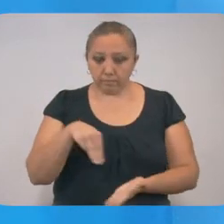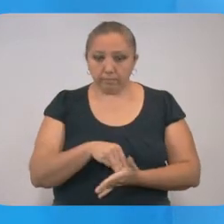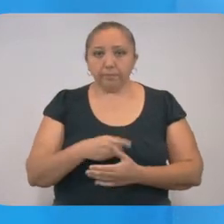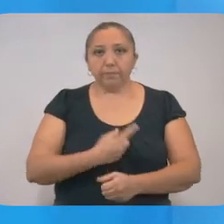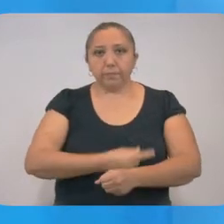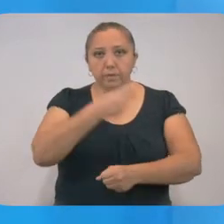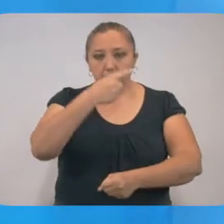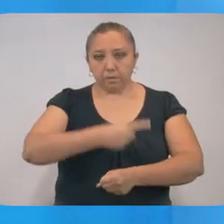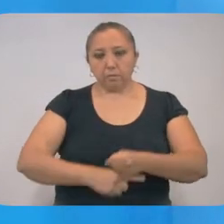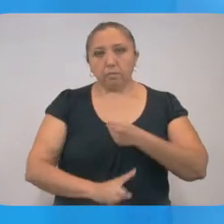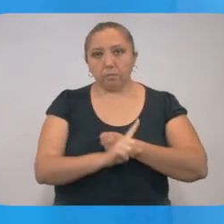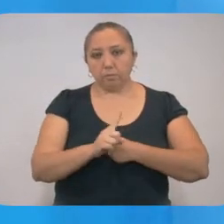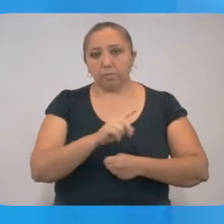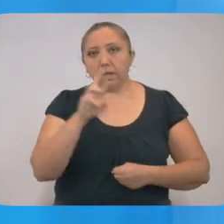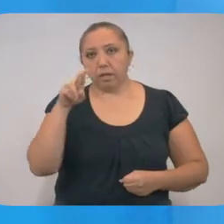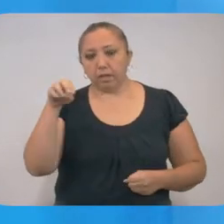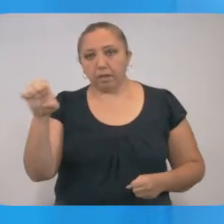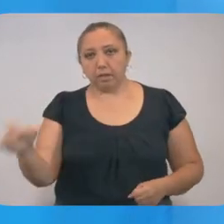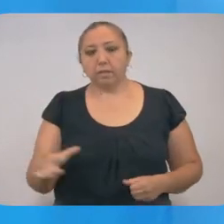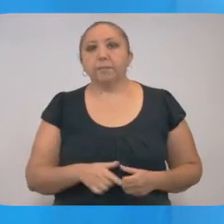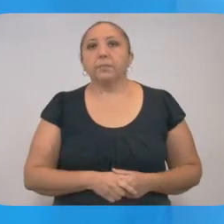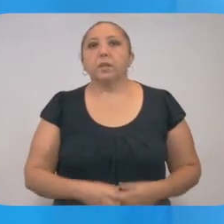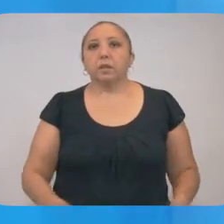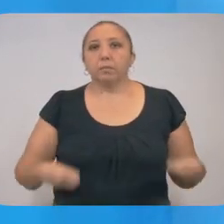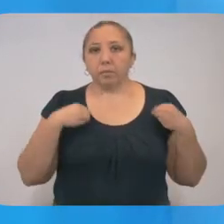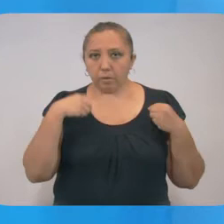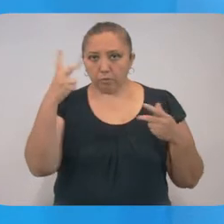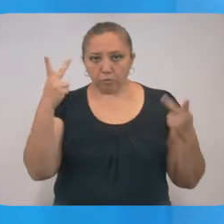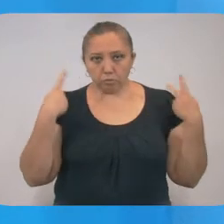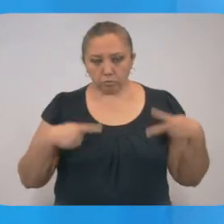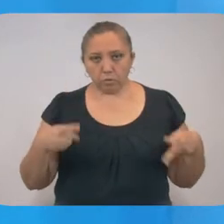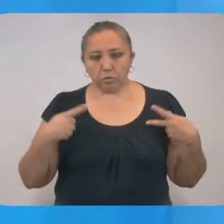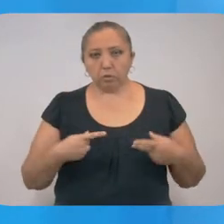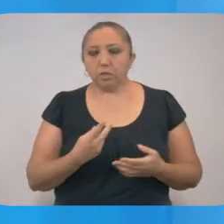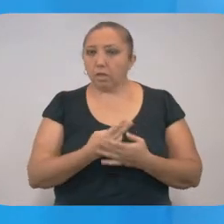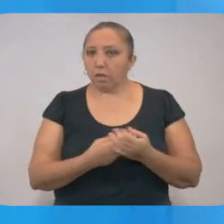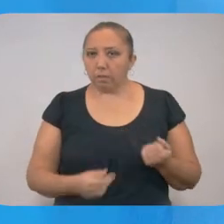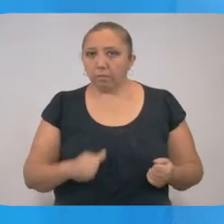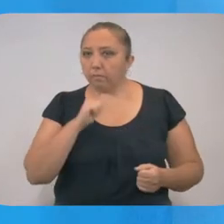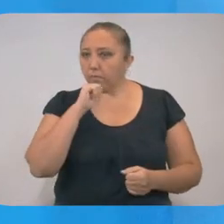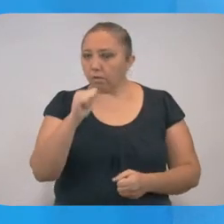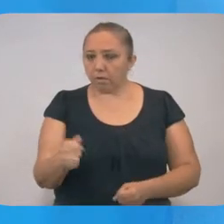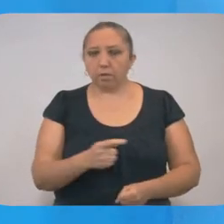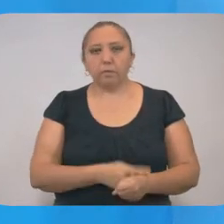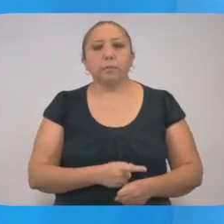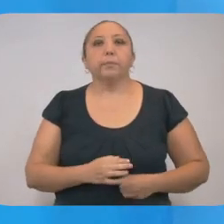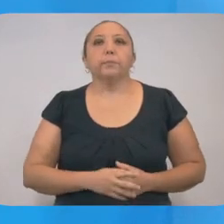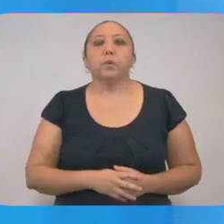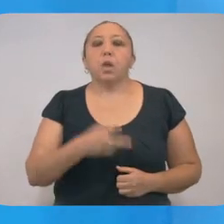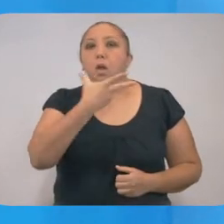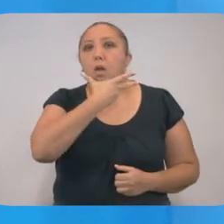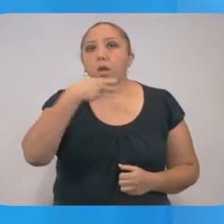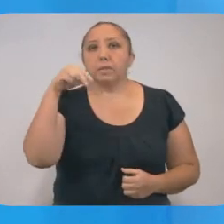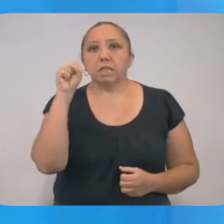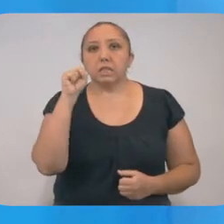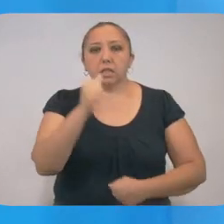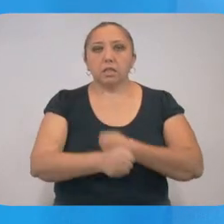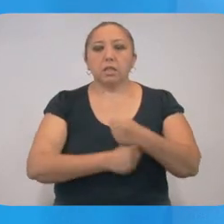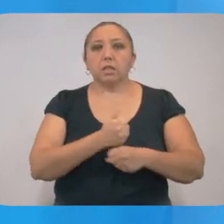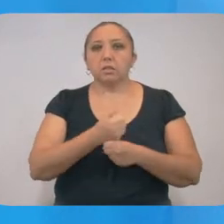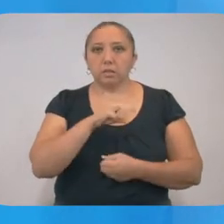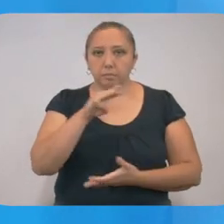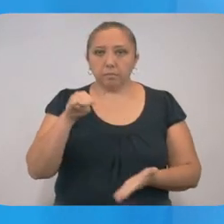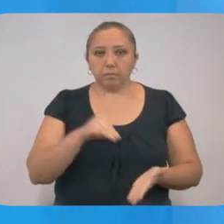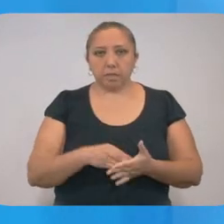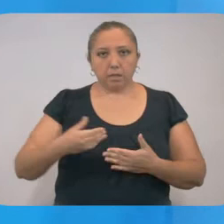con hipertensión e insuficiencia renal crónica. Vivía con dos personas, ambas asintomáticas. Hombre de 60 años de